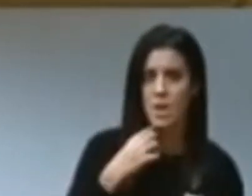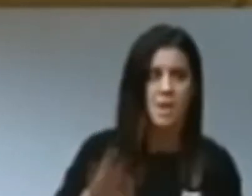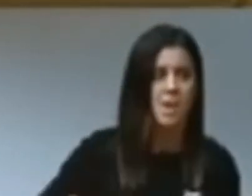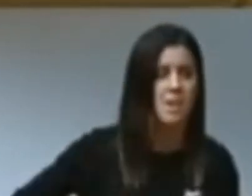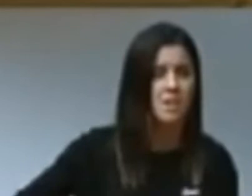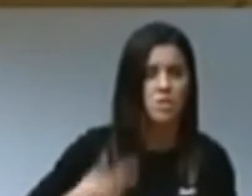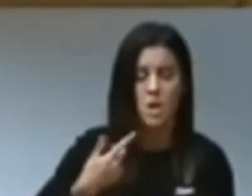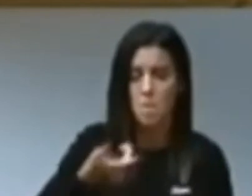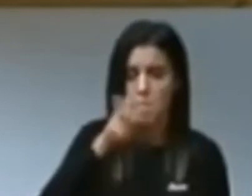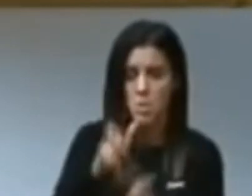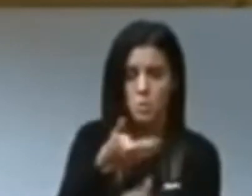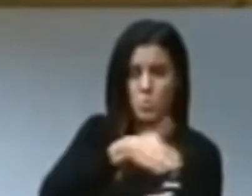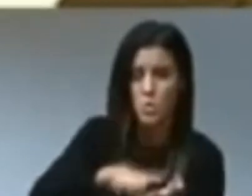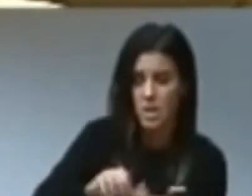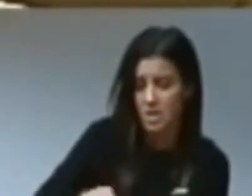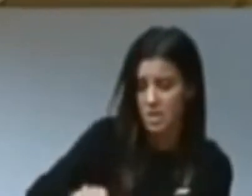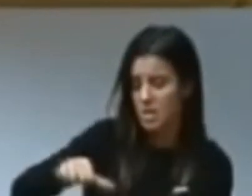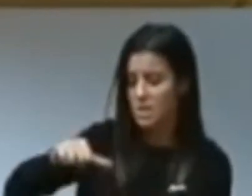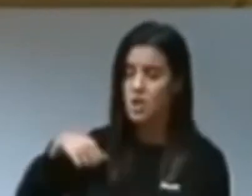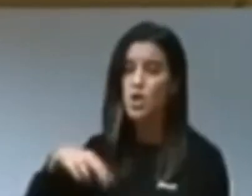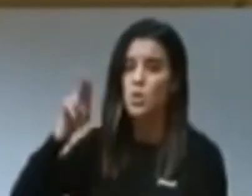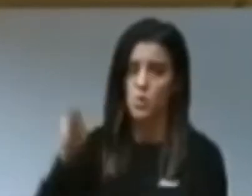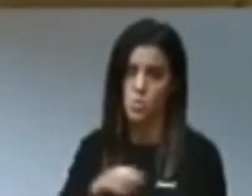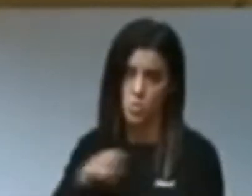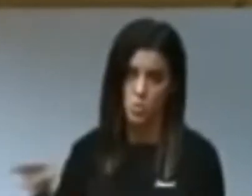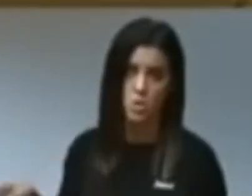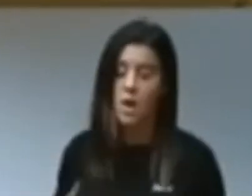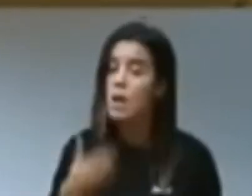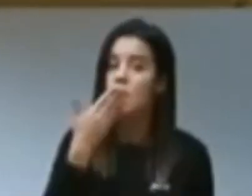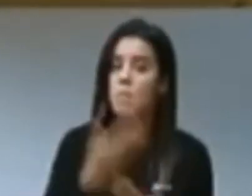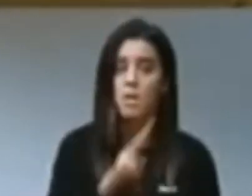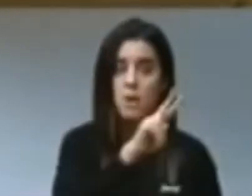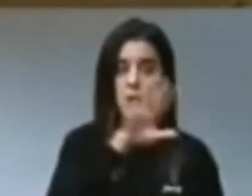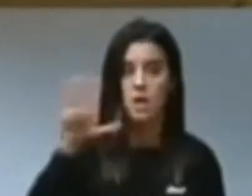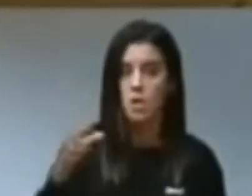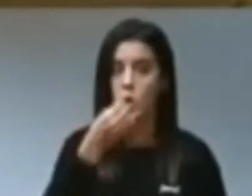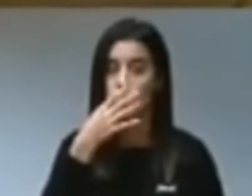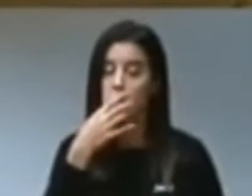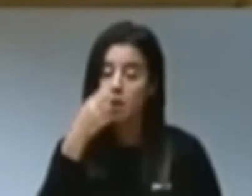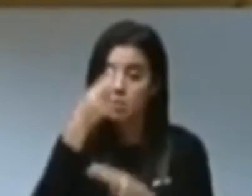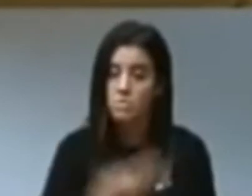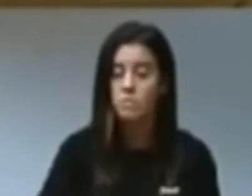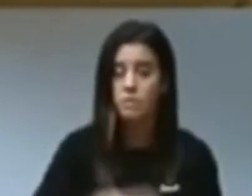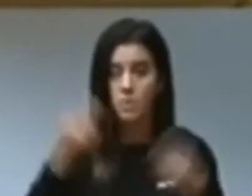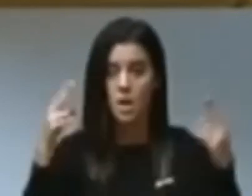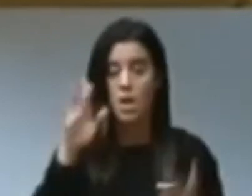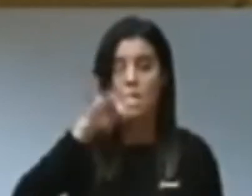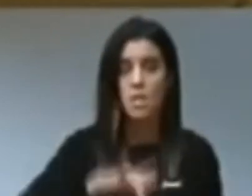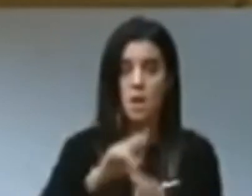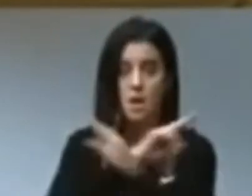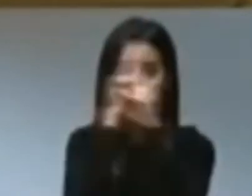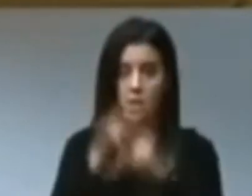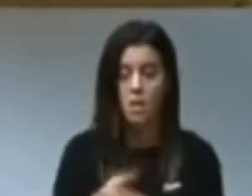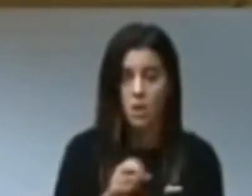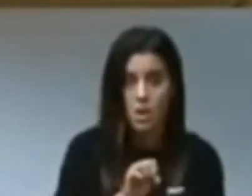siglo XX a una escala hasta entonces nunca vista en la humanidad. Y pide que el 25 de mayo sea declarado